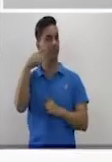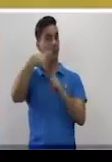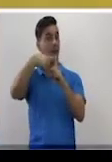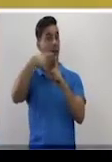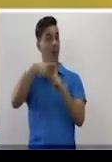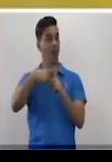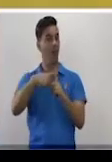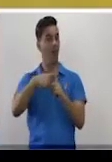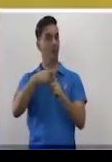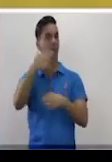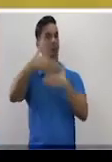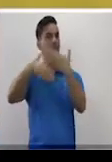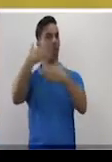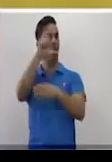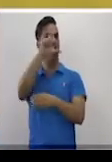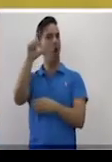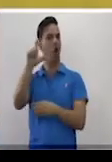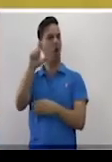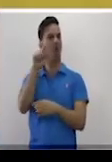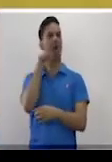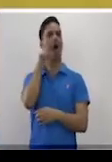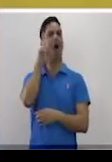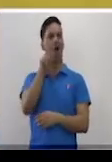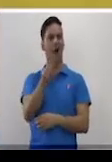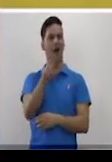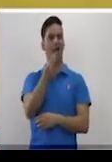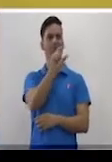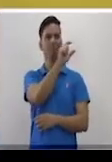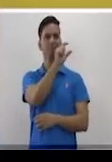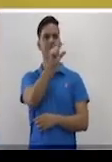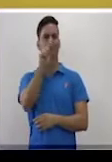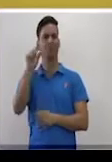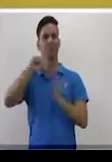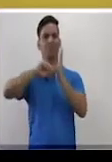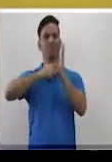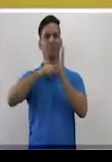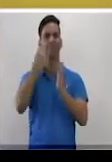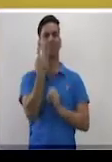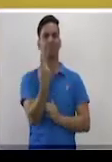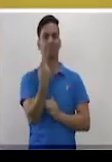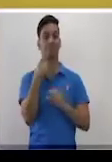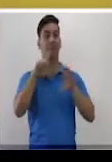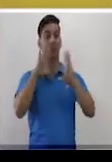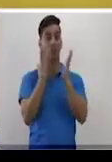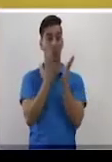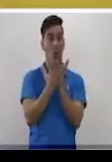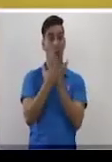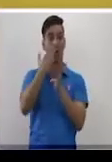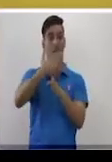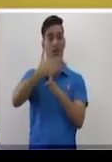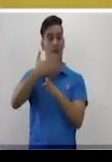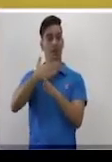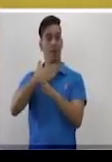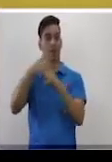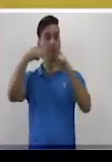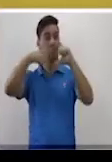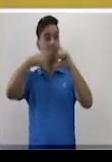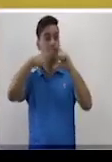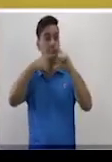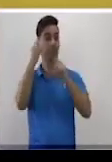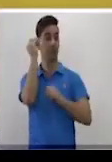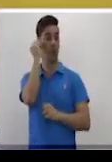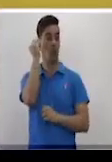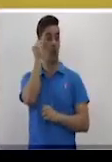ecuaciones lineales. Estos son diferentes conocimientos que debes estar ya teniendo